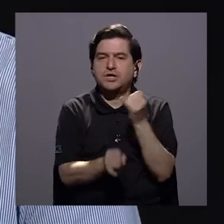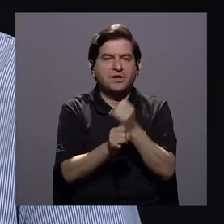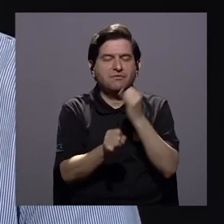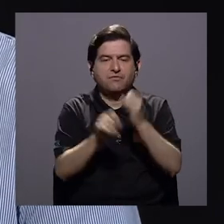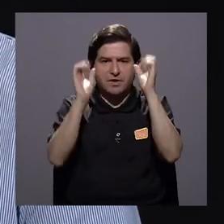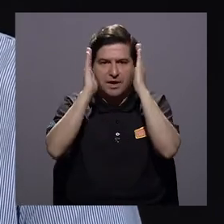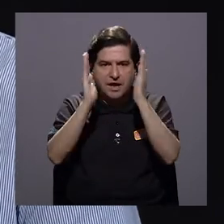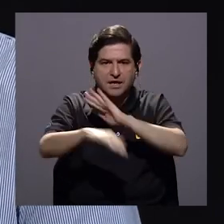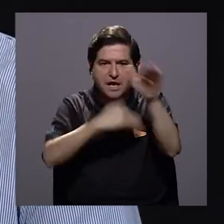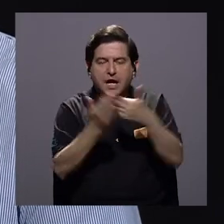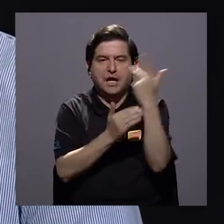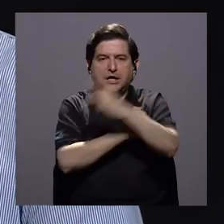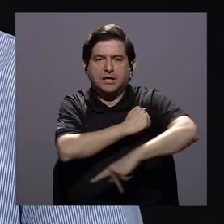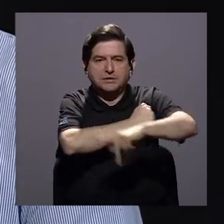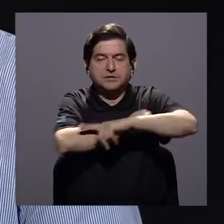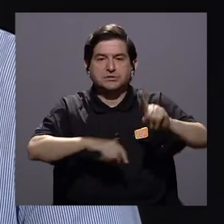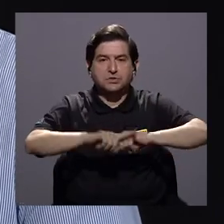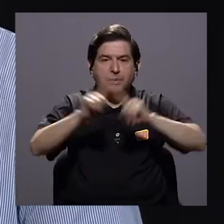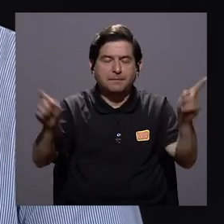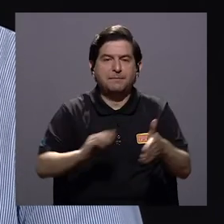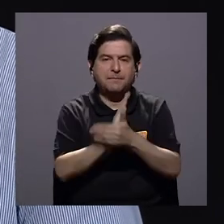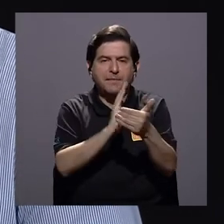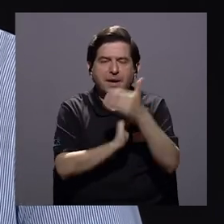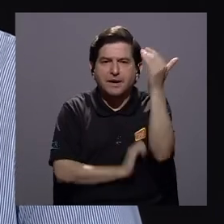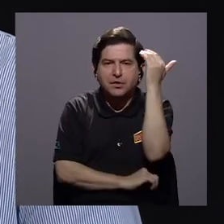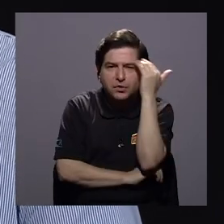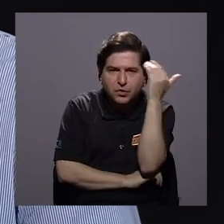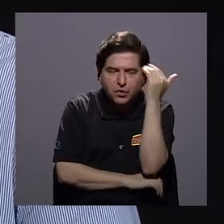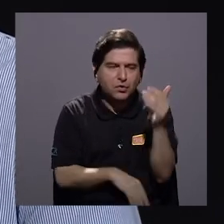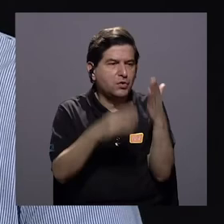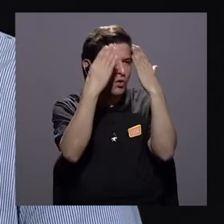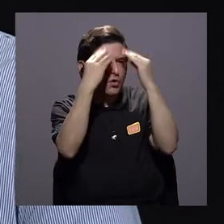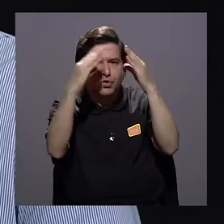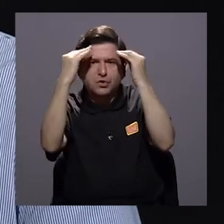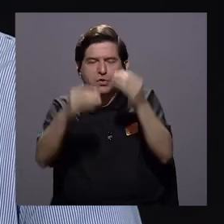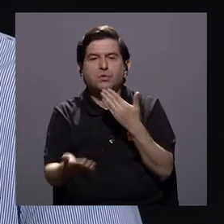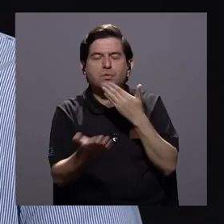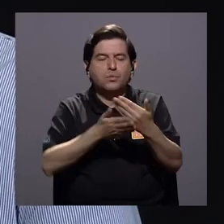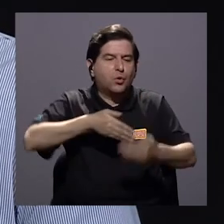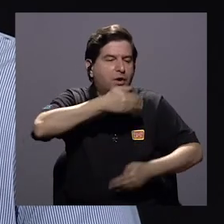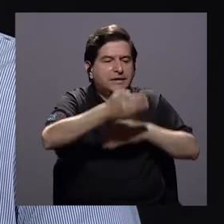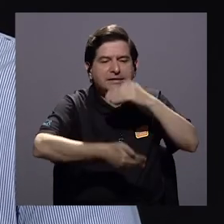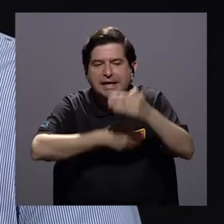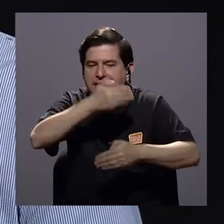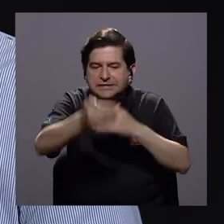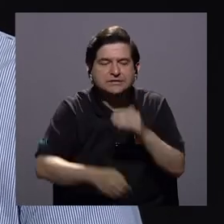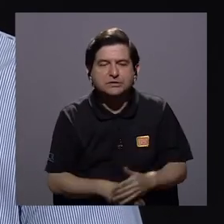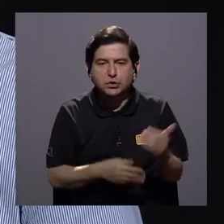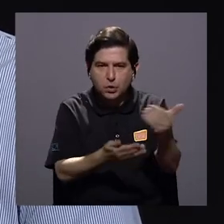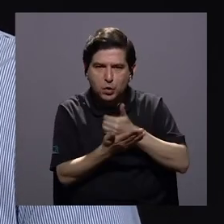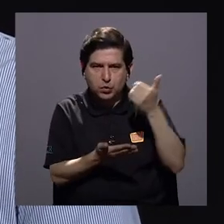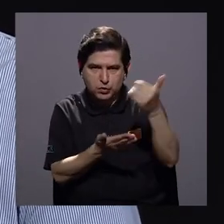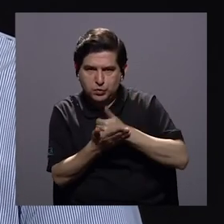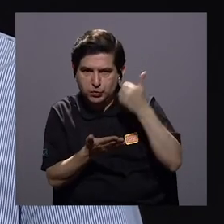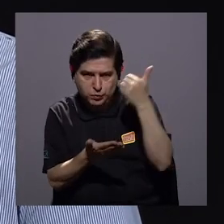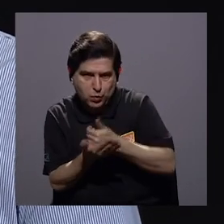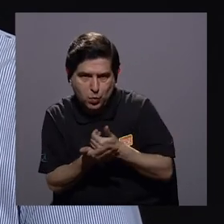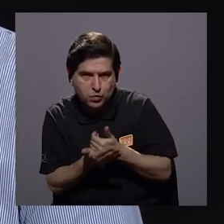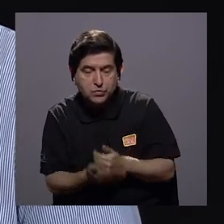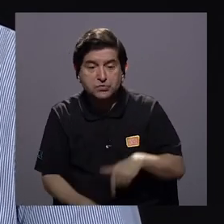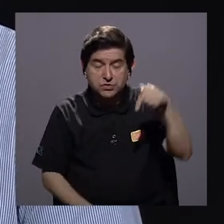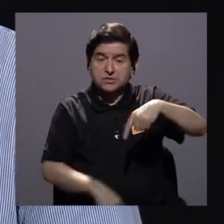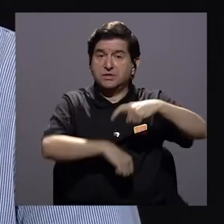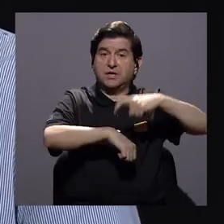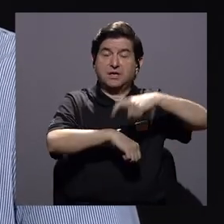instituciones cubran todo el país pero la capacidad de conocimiento, de información, de buena gestión, de recursos para hacerlo